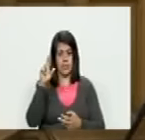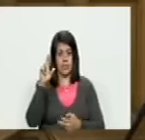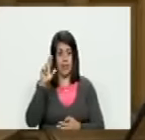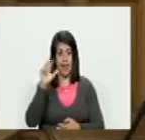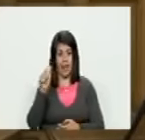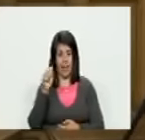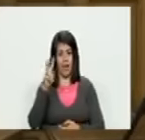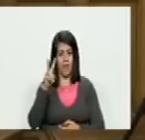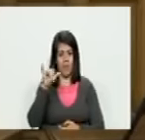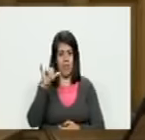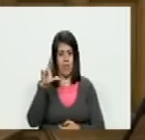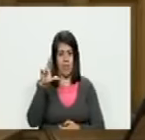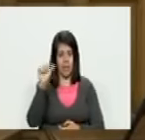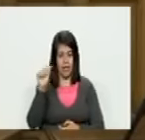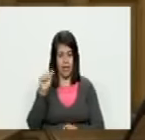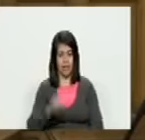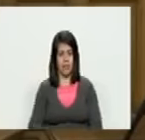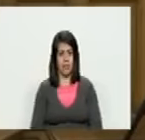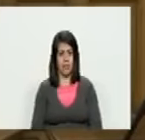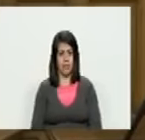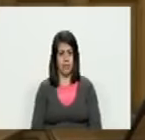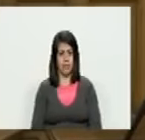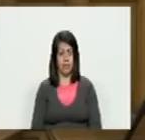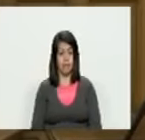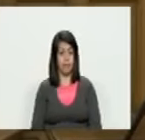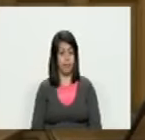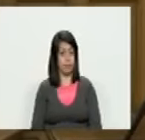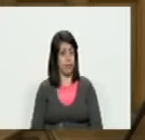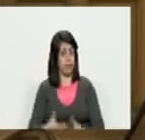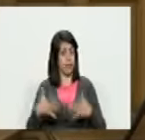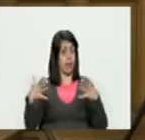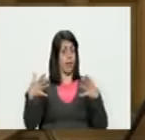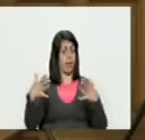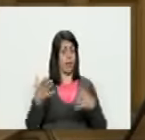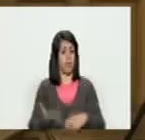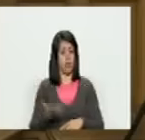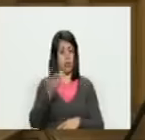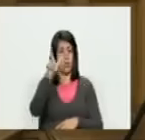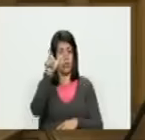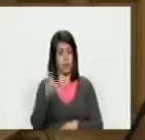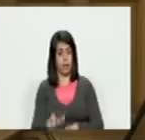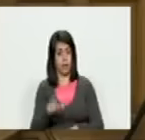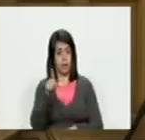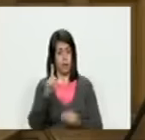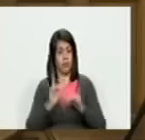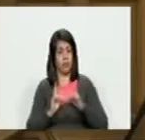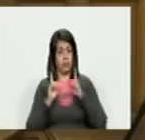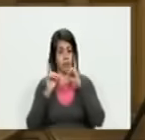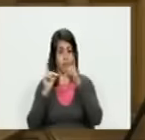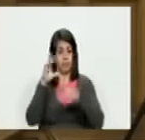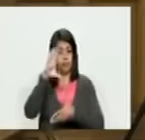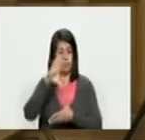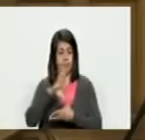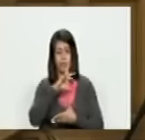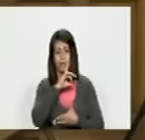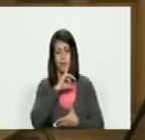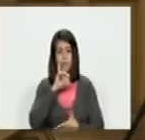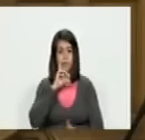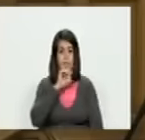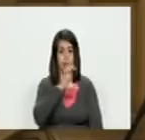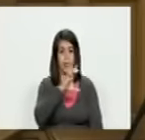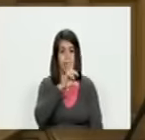y estaba un gigante de las letras y de la dignidad americana llamado